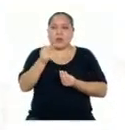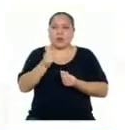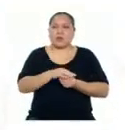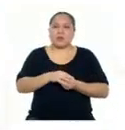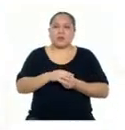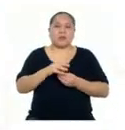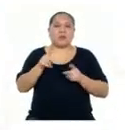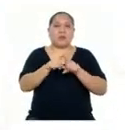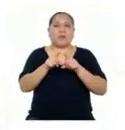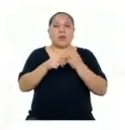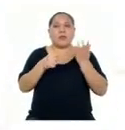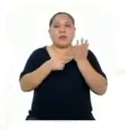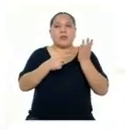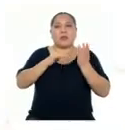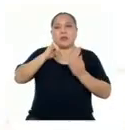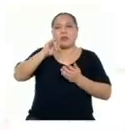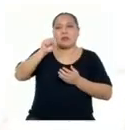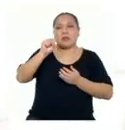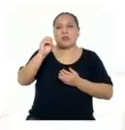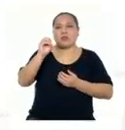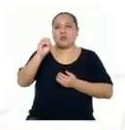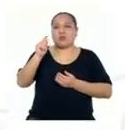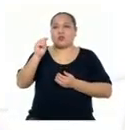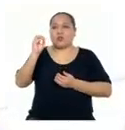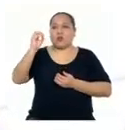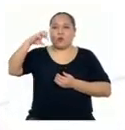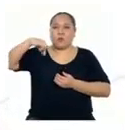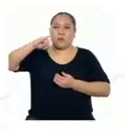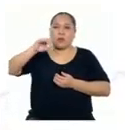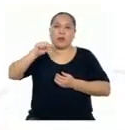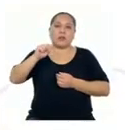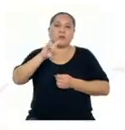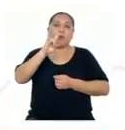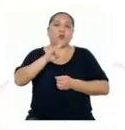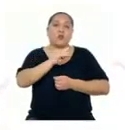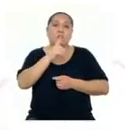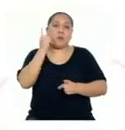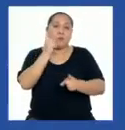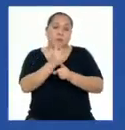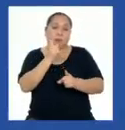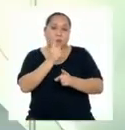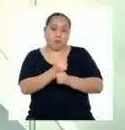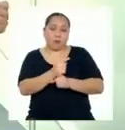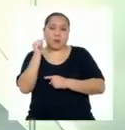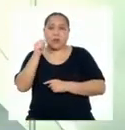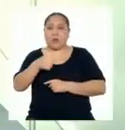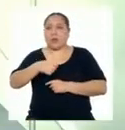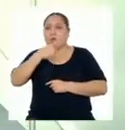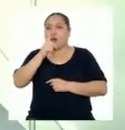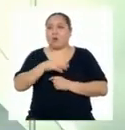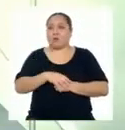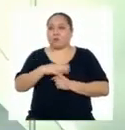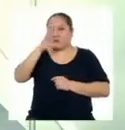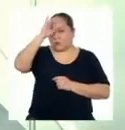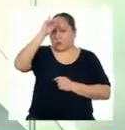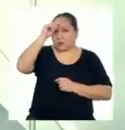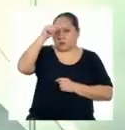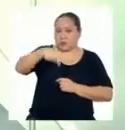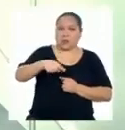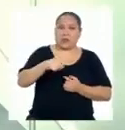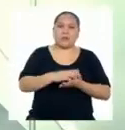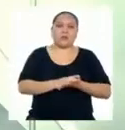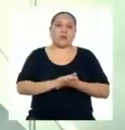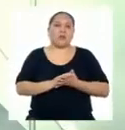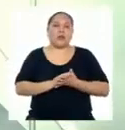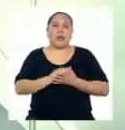técnicas Isotópicas Para el uso Eficiente del agua Y la absorción De nutrientes De plantas O suelos Chicas y chicos En este